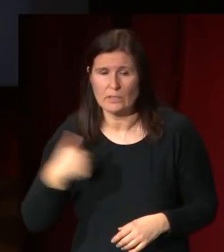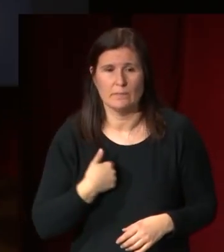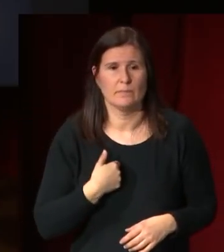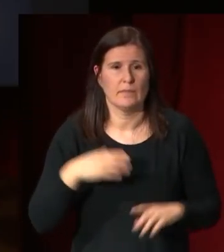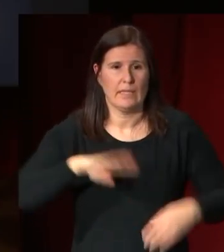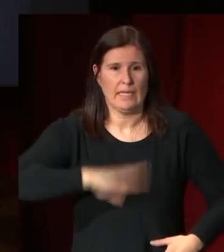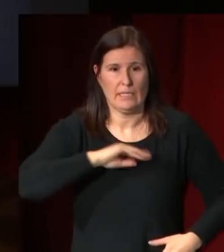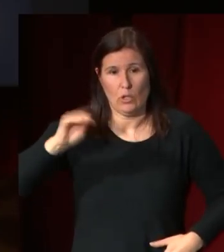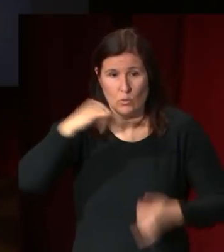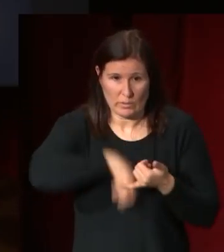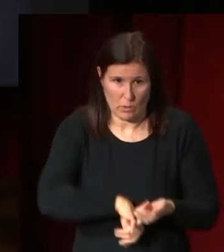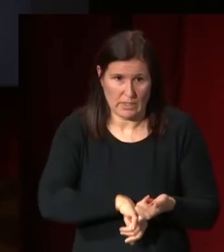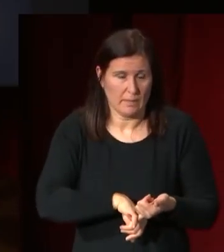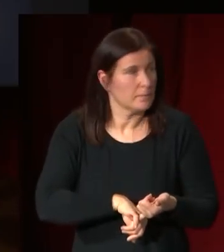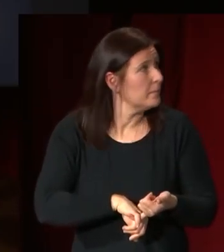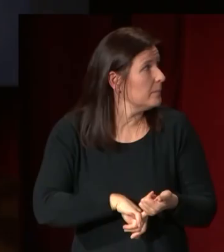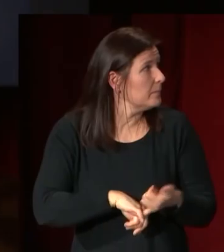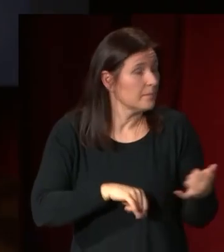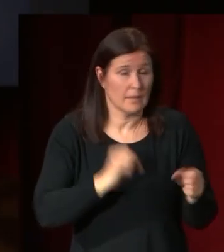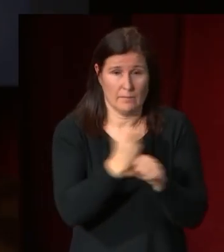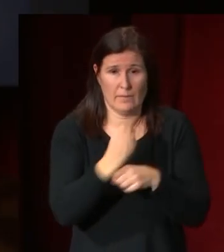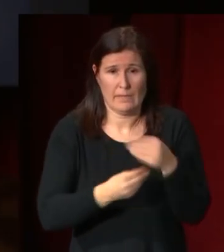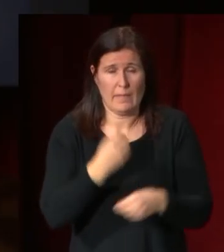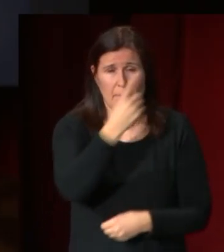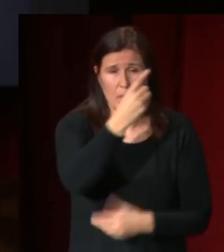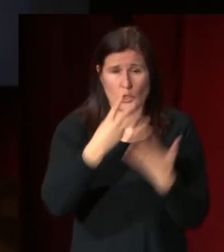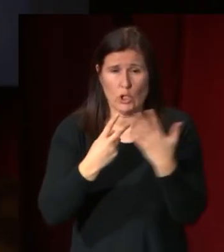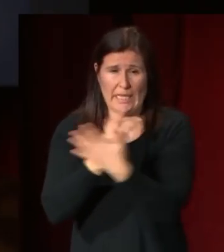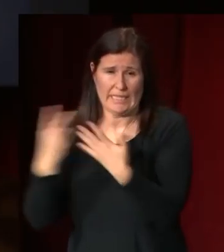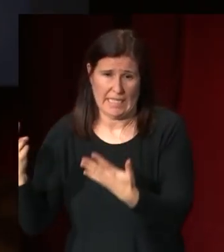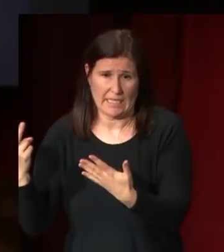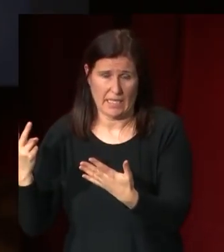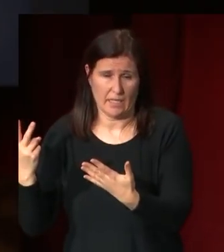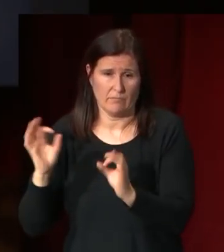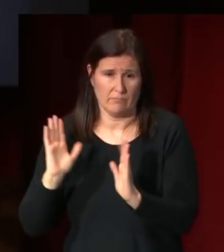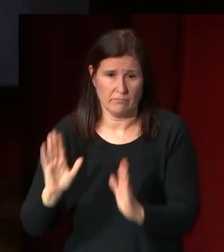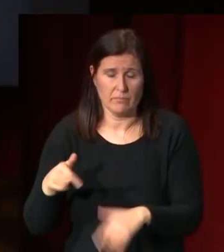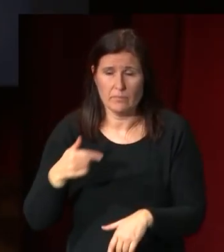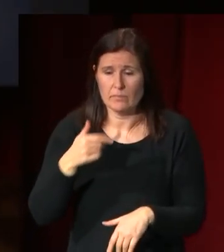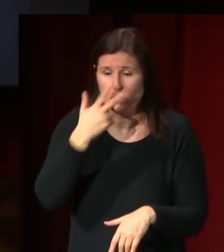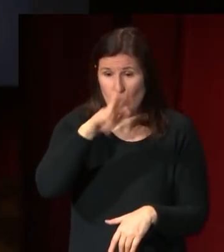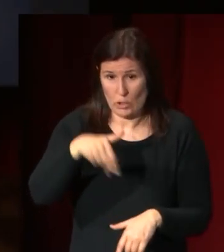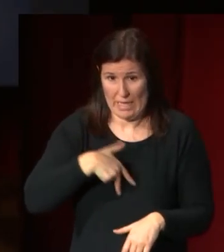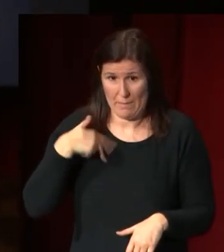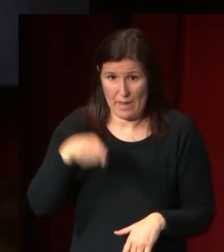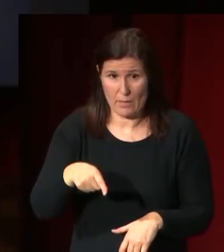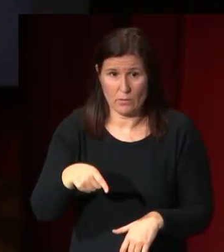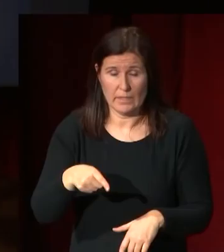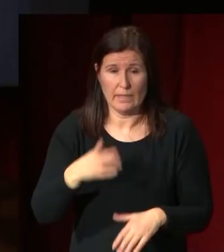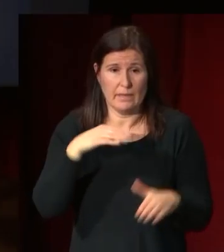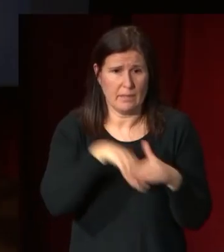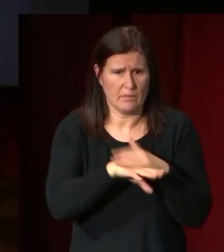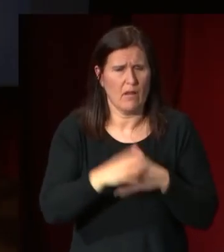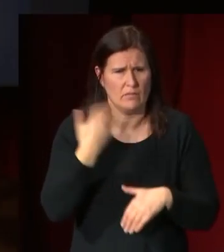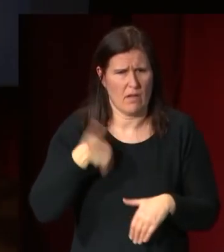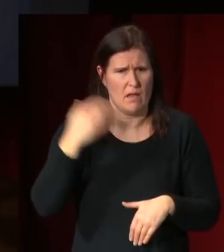Luisa de Parma sedente es una obra que él hace en 1817 que el Museo del Prado tiene depositado desde hace